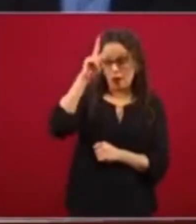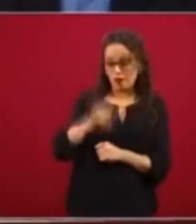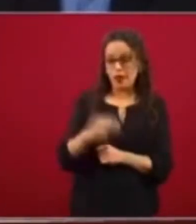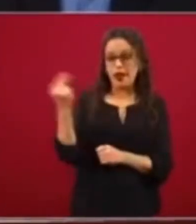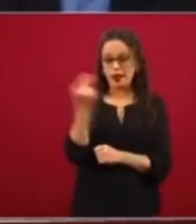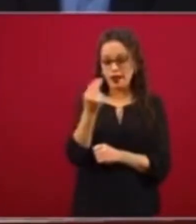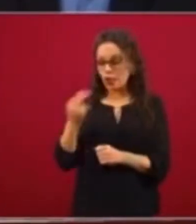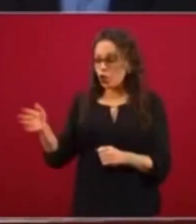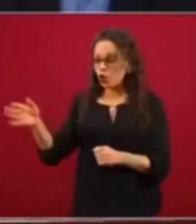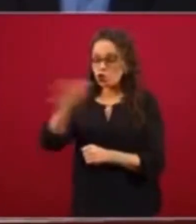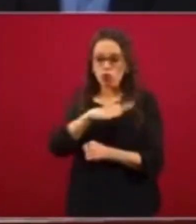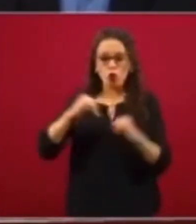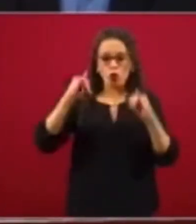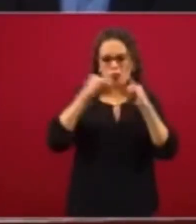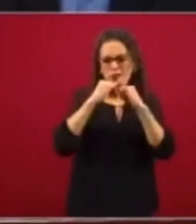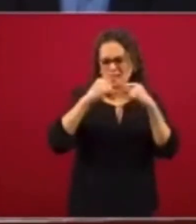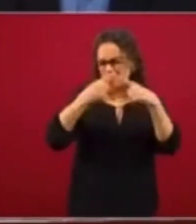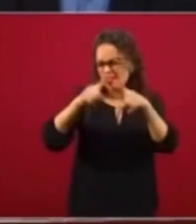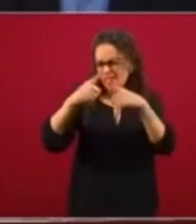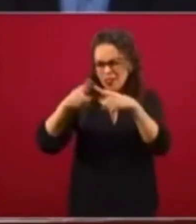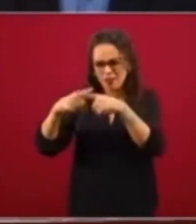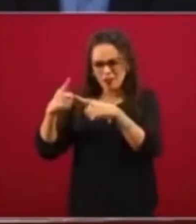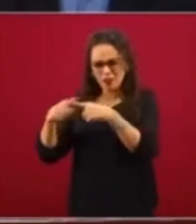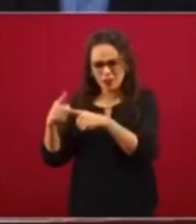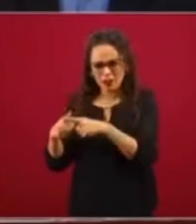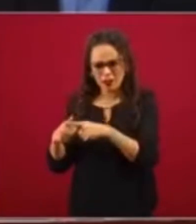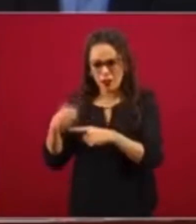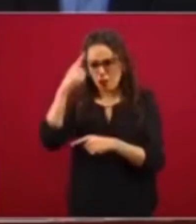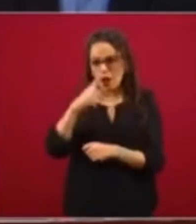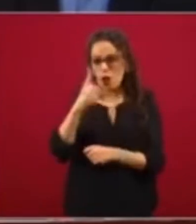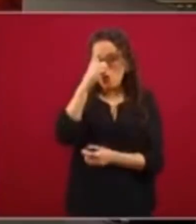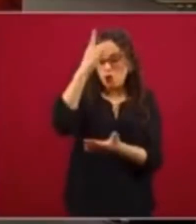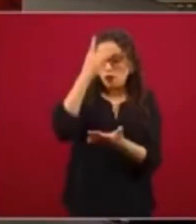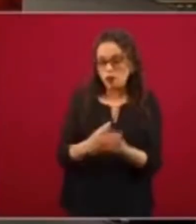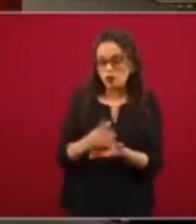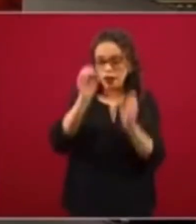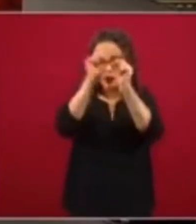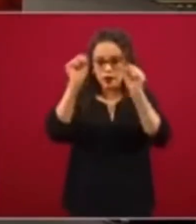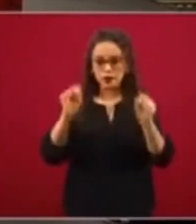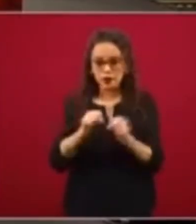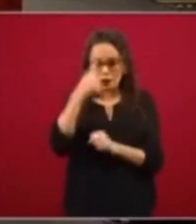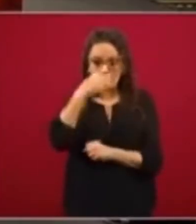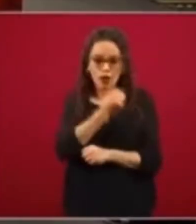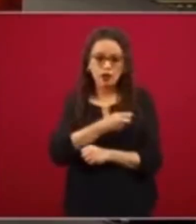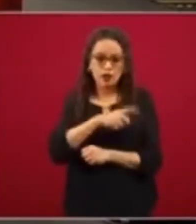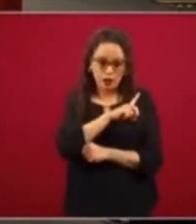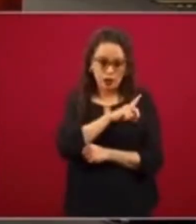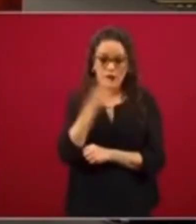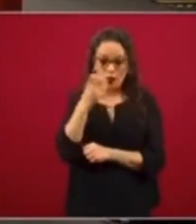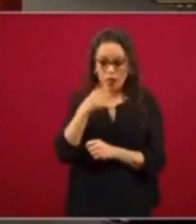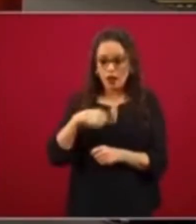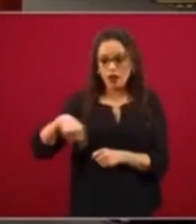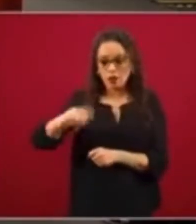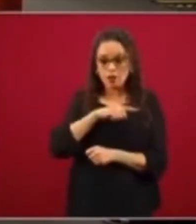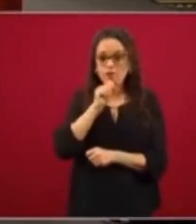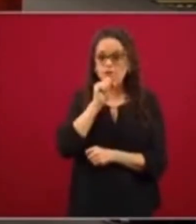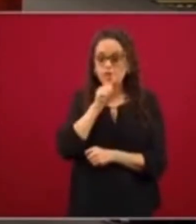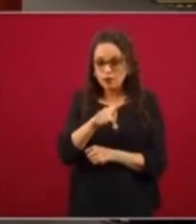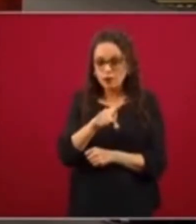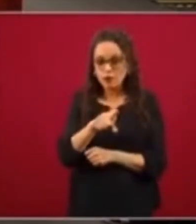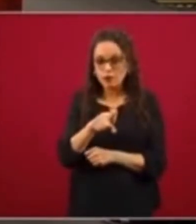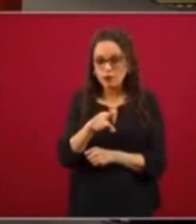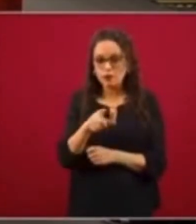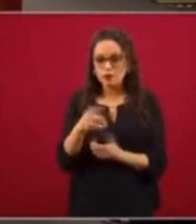instituciones del sector y tener un sistema único de salud. Es una aspiración que nosotros mismos, al inicio de este sexenio,